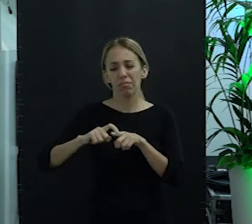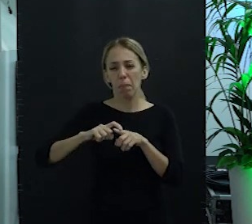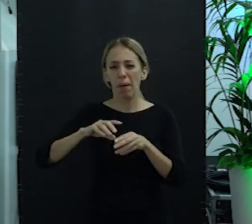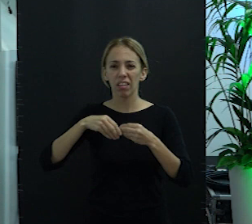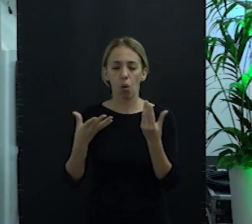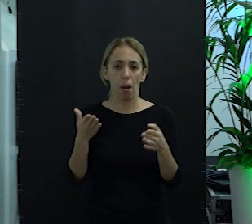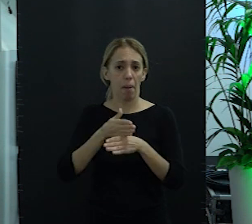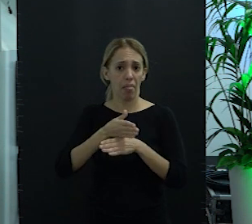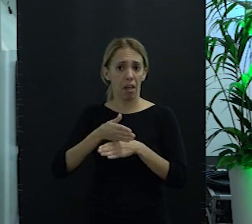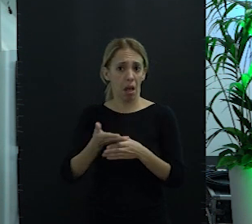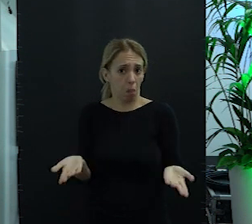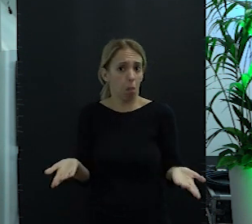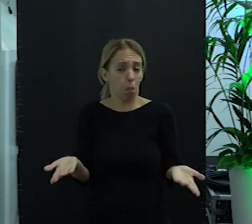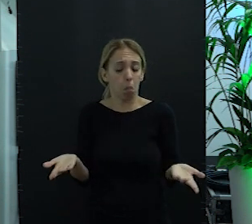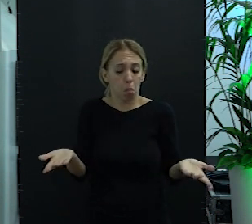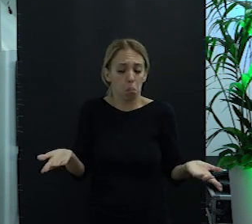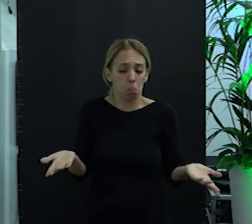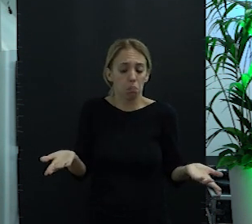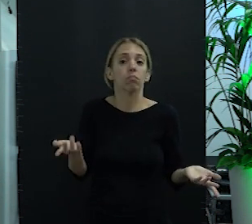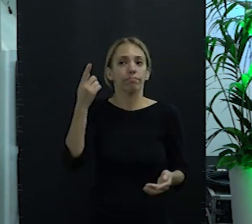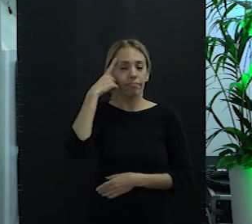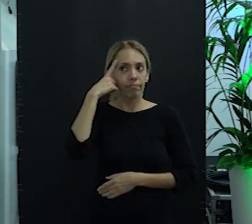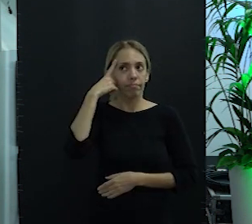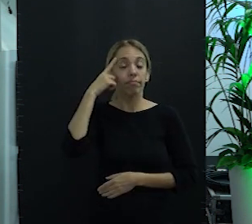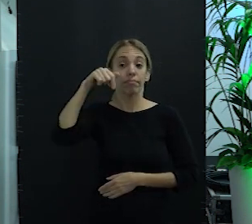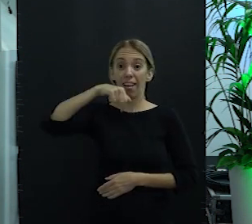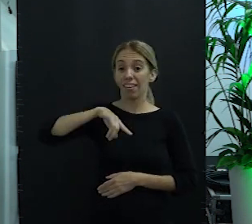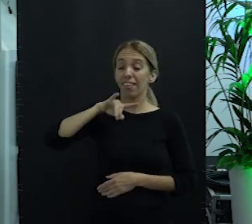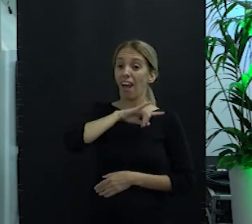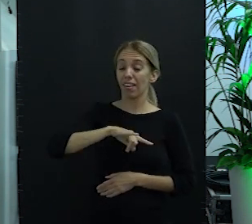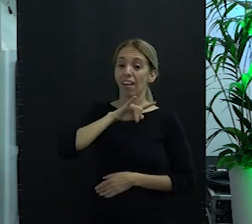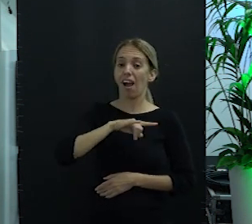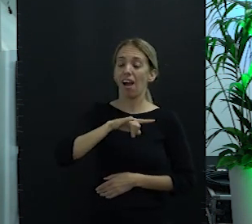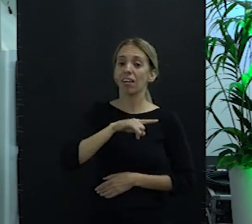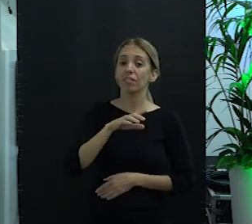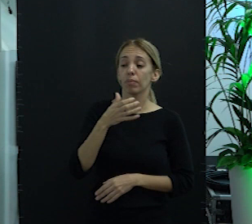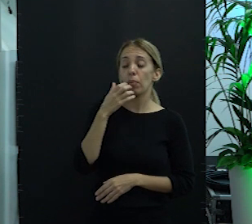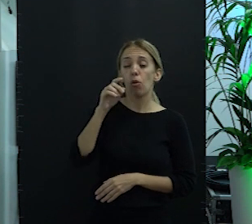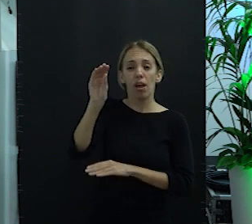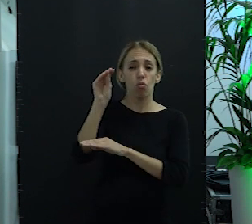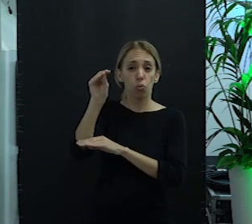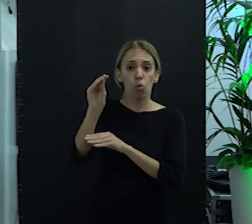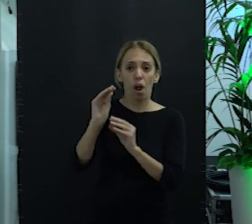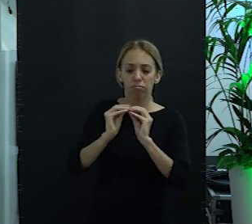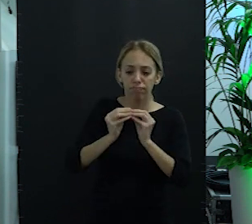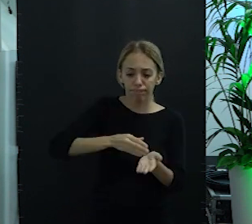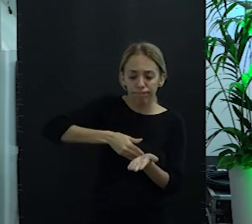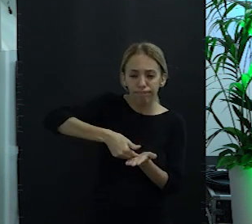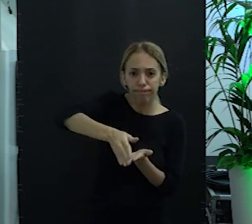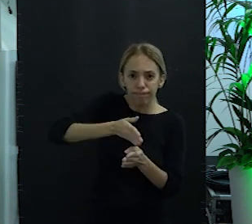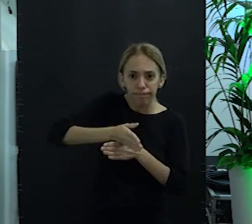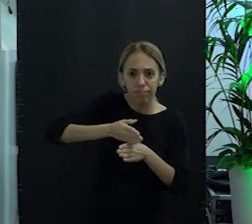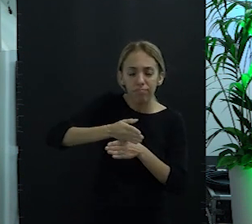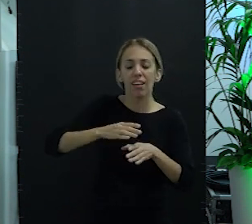Date ahí que resulta que en Canarias se están produciendo ya en Fuerteventura las primeras tablas de madera.